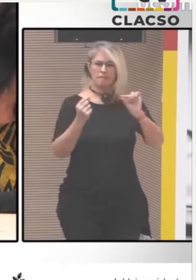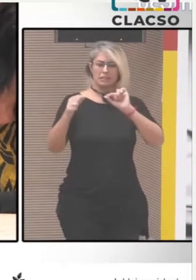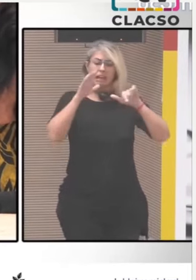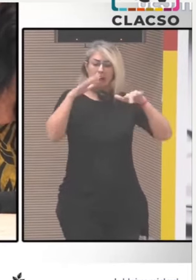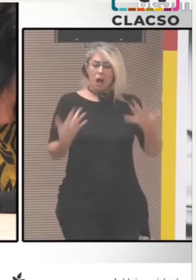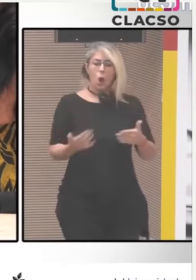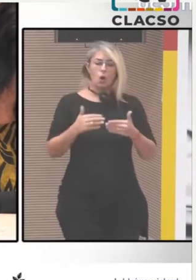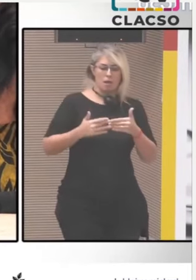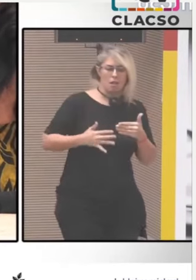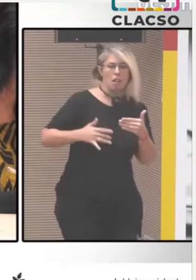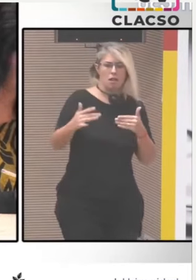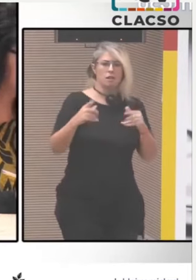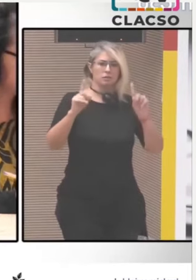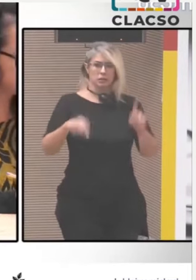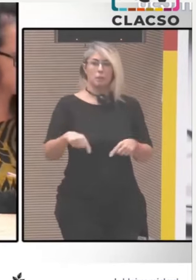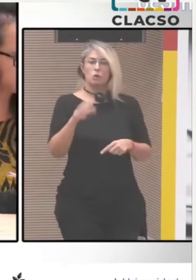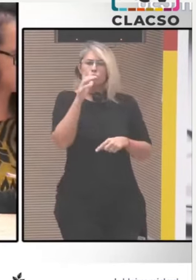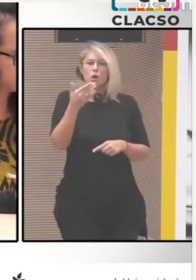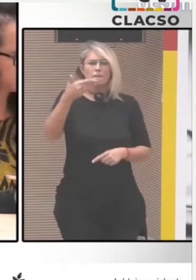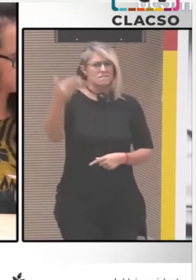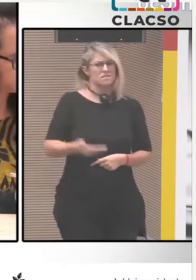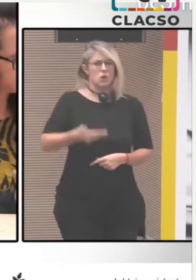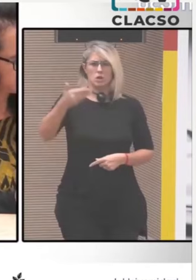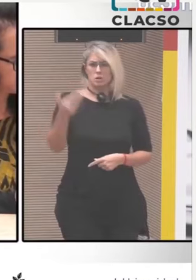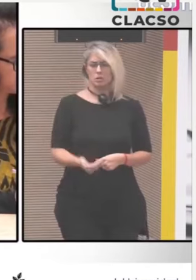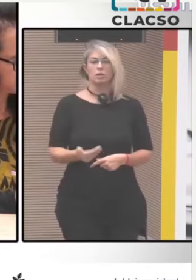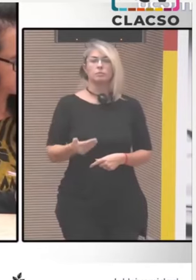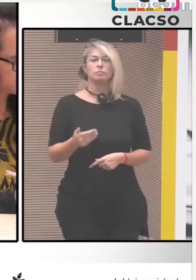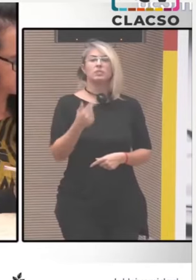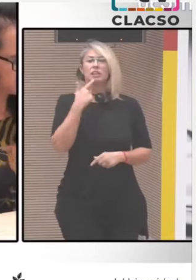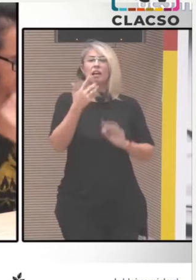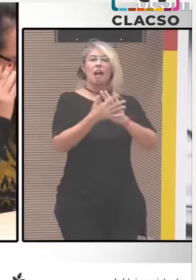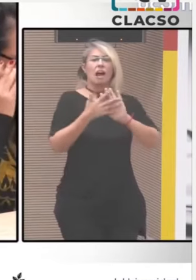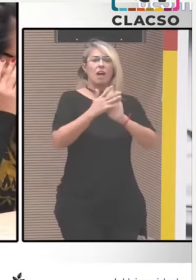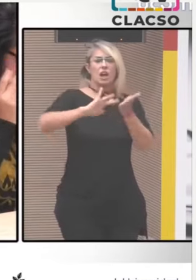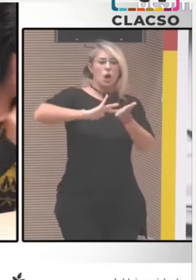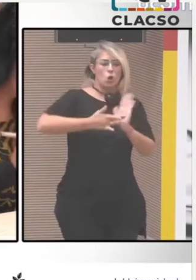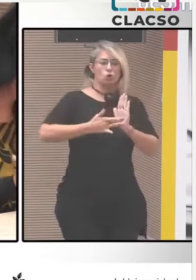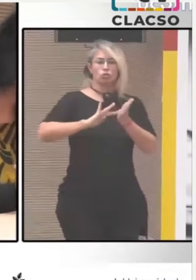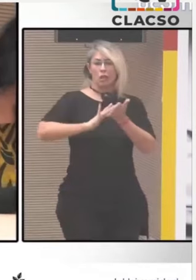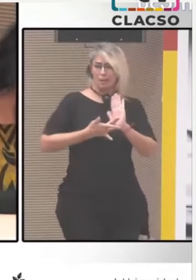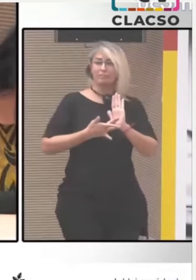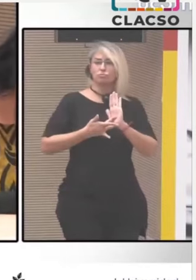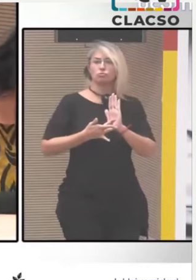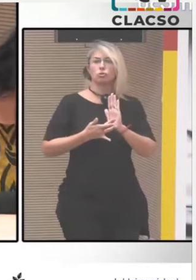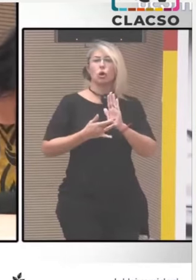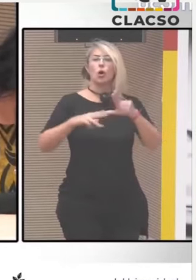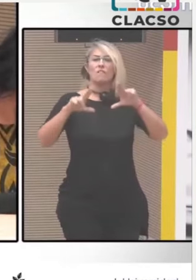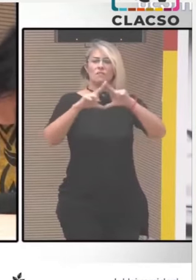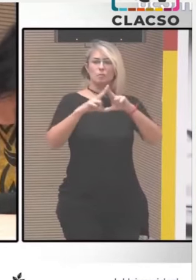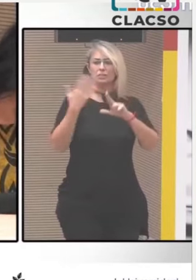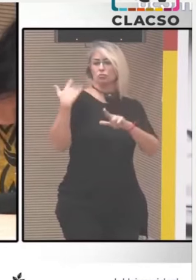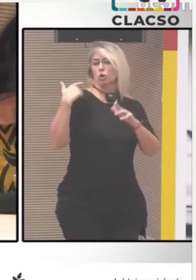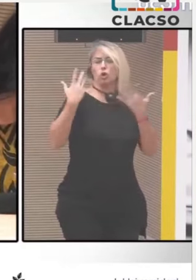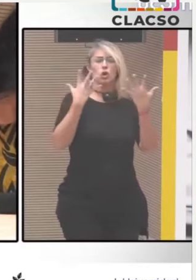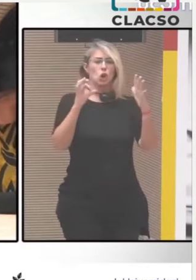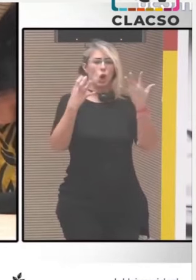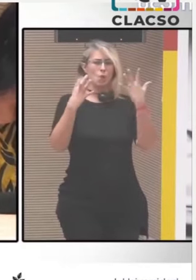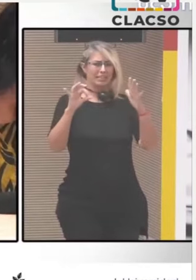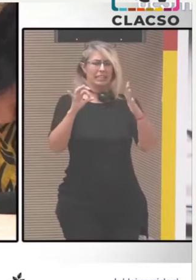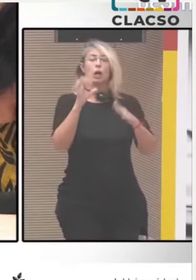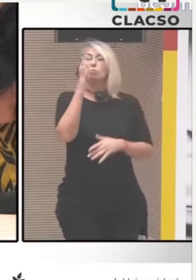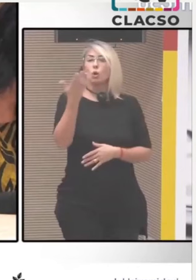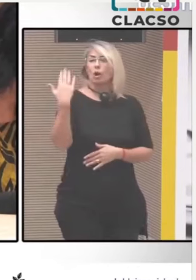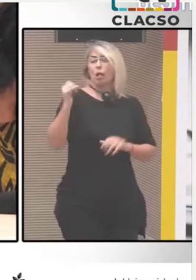completo. Pero también en el programa del día de hoy, como decía Karina, vamos a estar haciendo 5 entrevistas, vamos a estar viendo 5